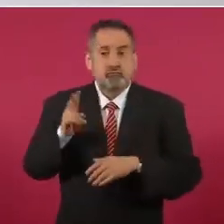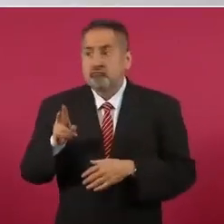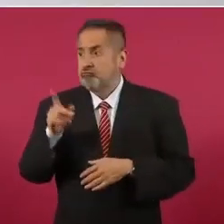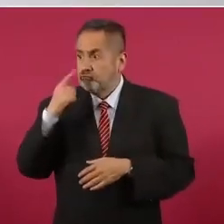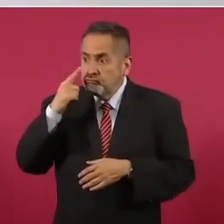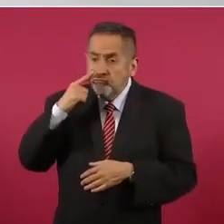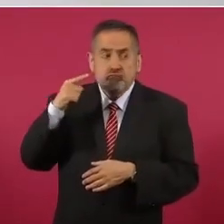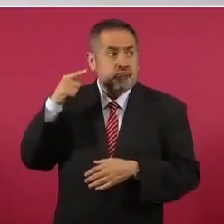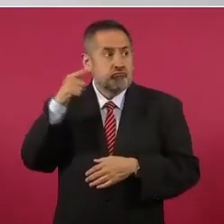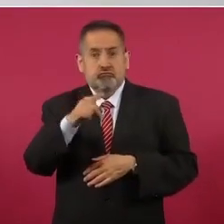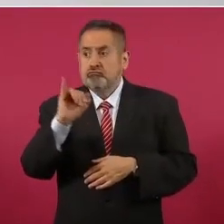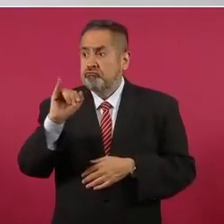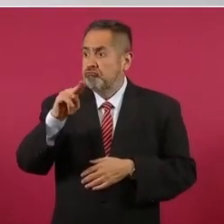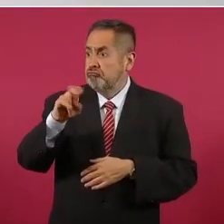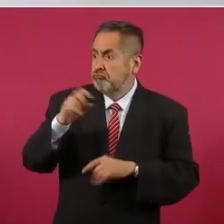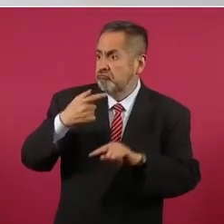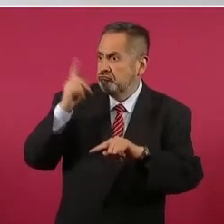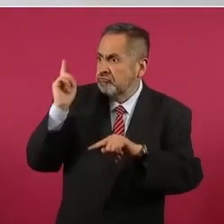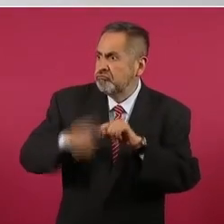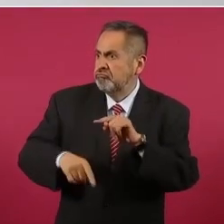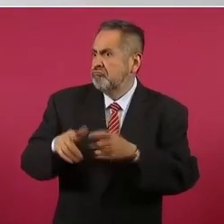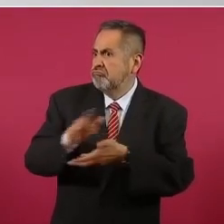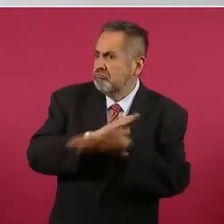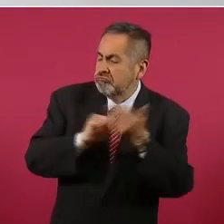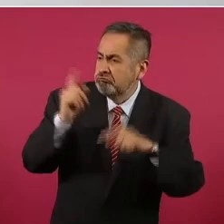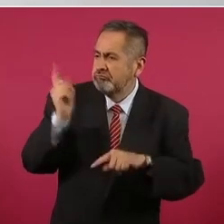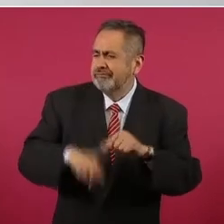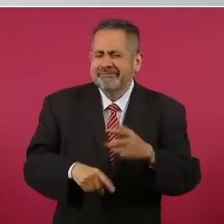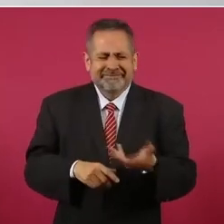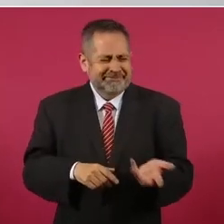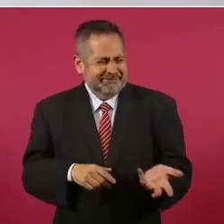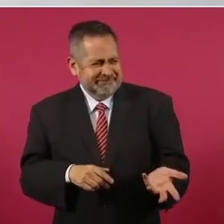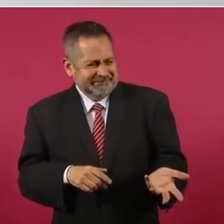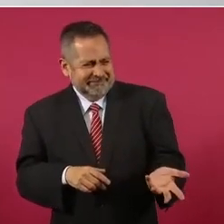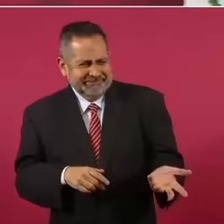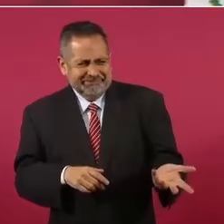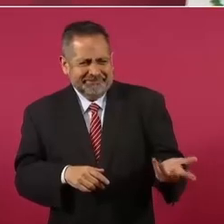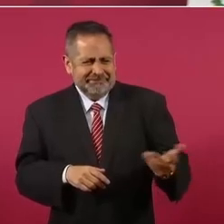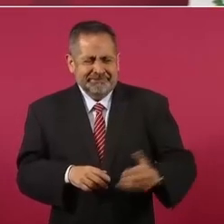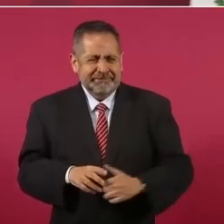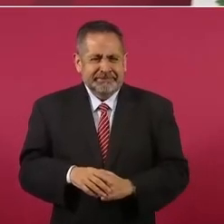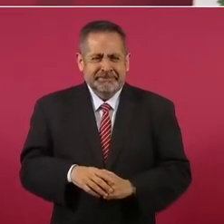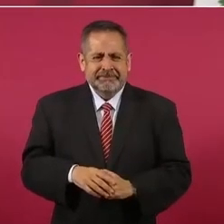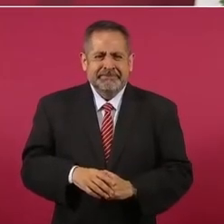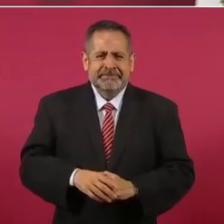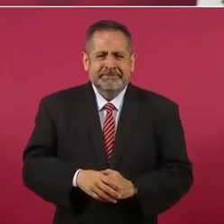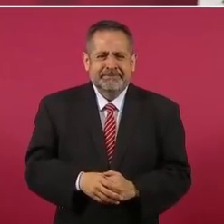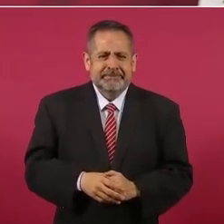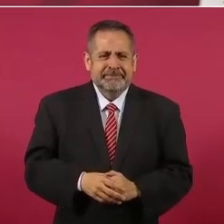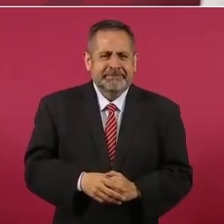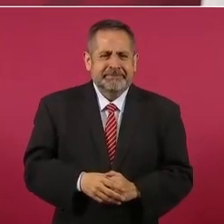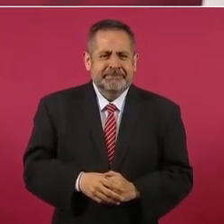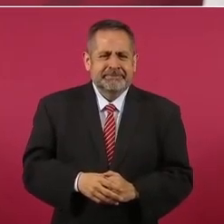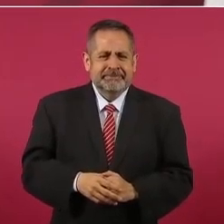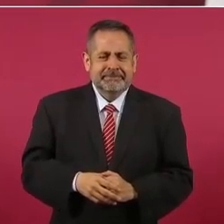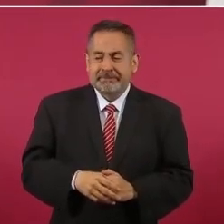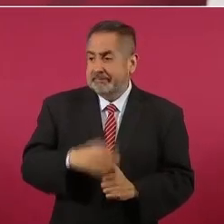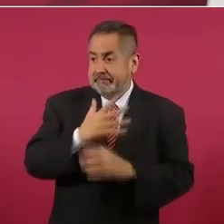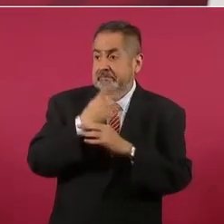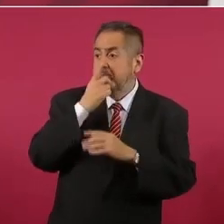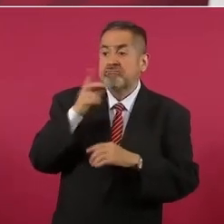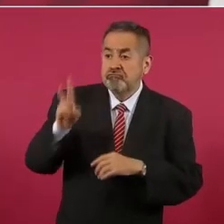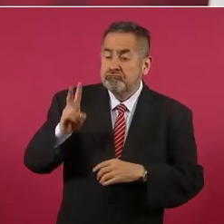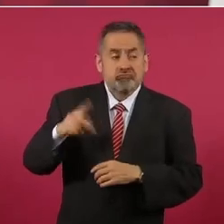destruir el INE,